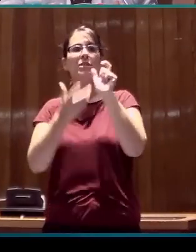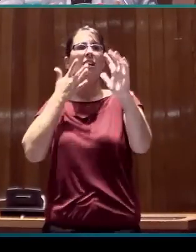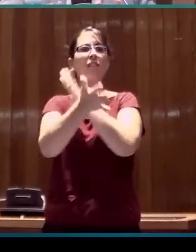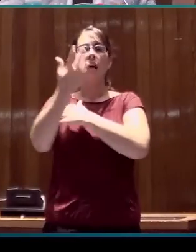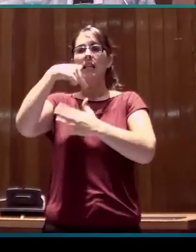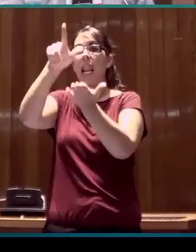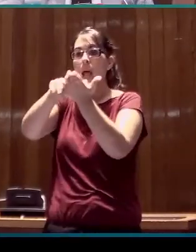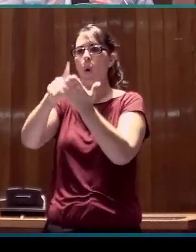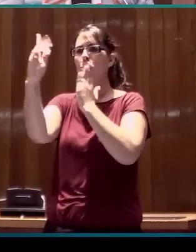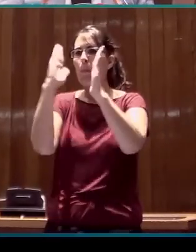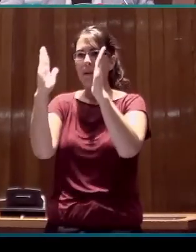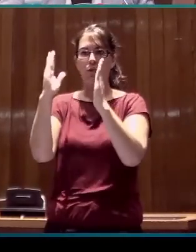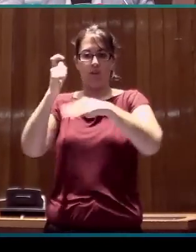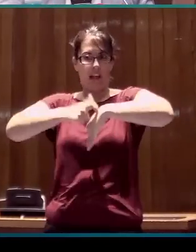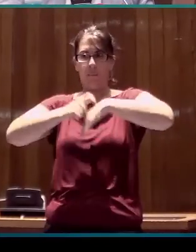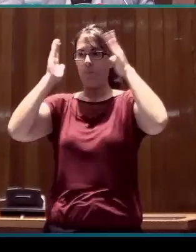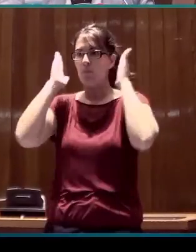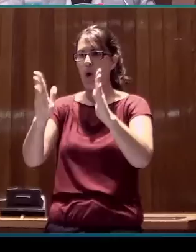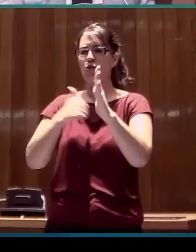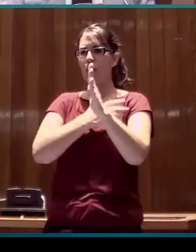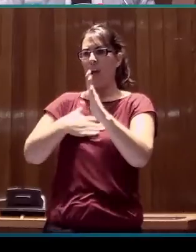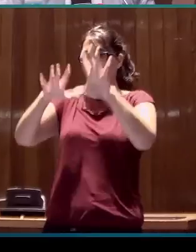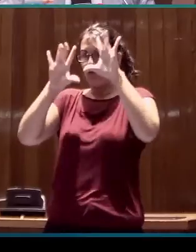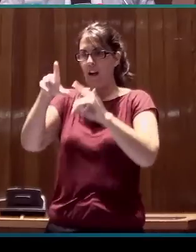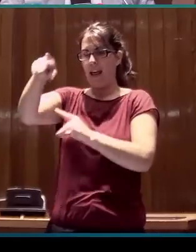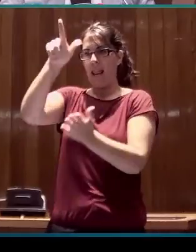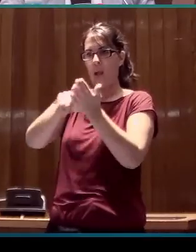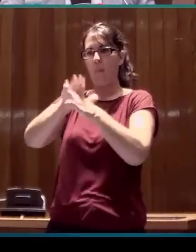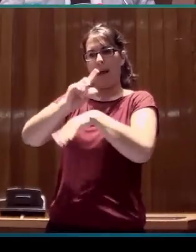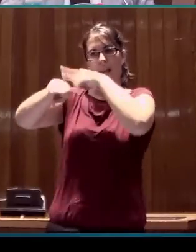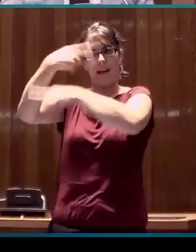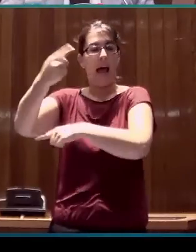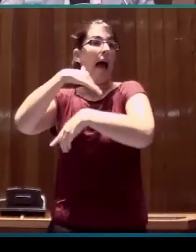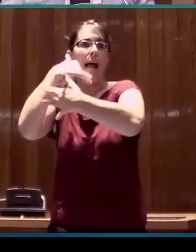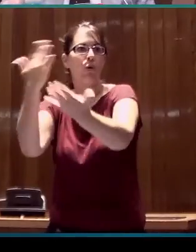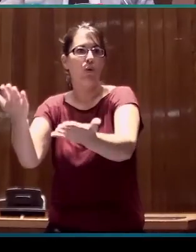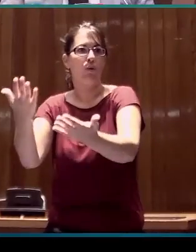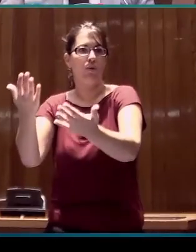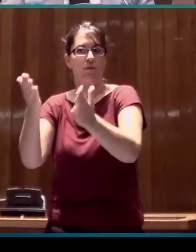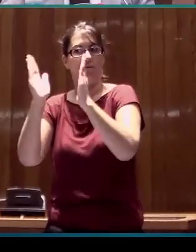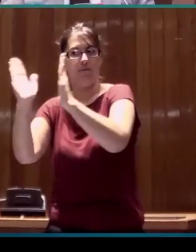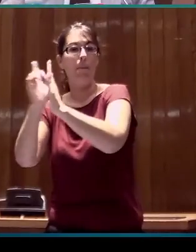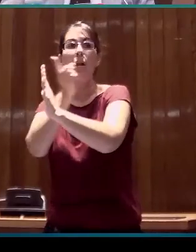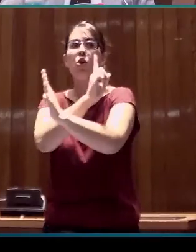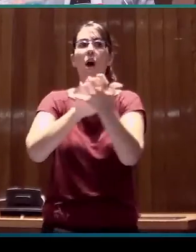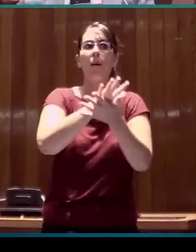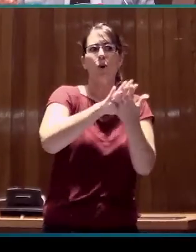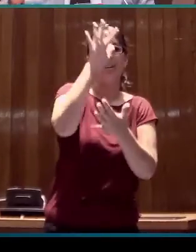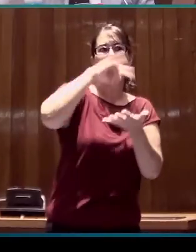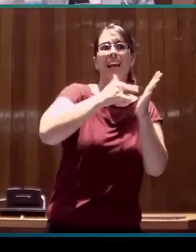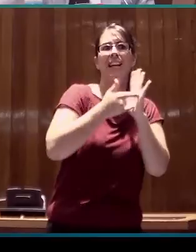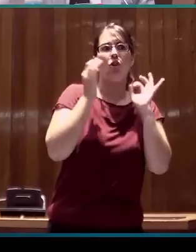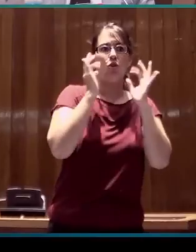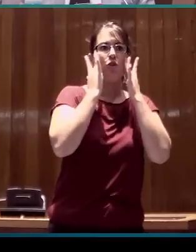determinado en el que se quiere intervenir sobre ella, y no en un sentido técnico, del cual hablaré un poquito más tarde, del